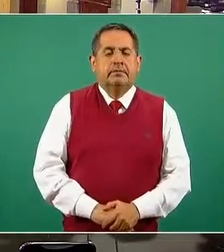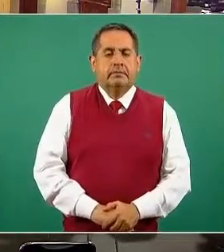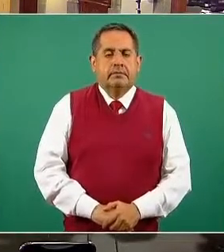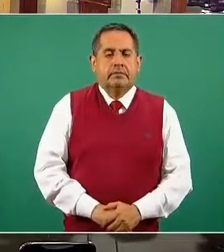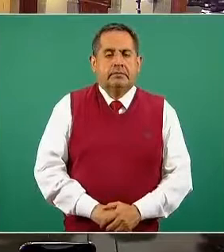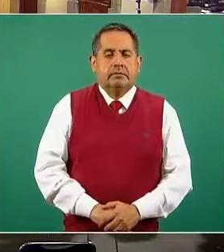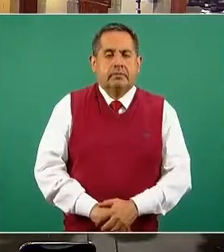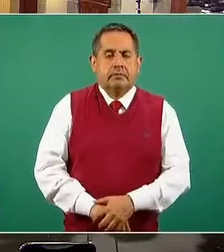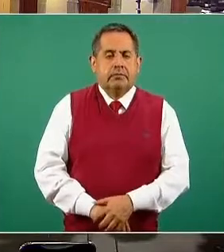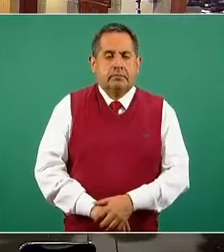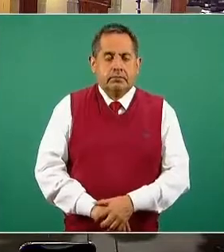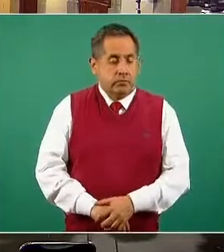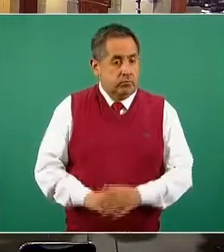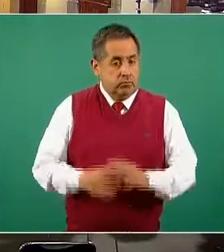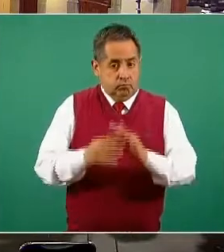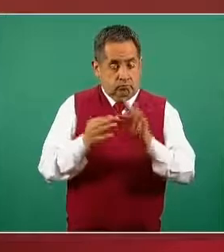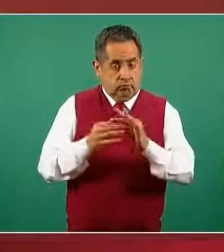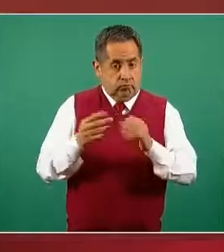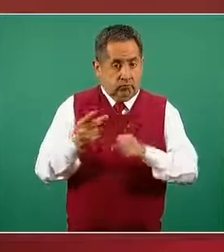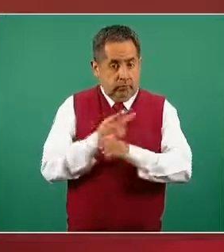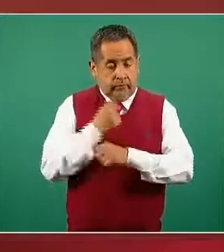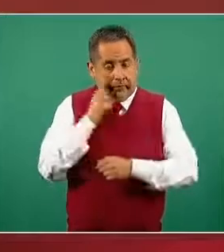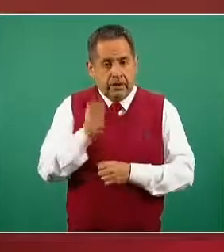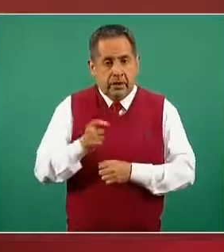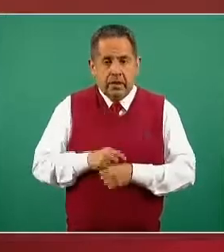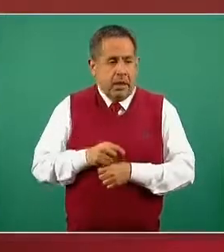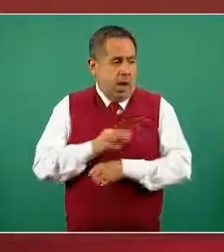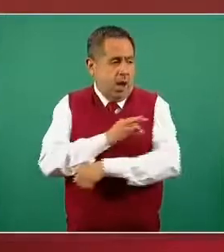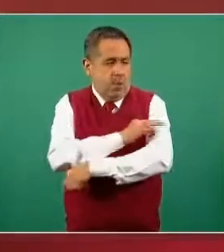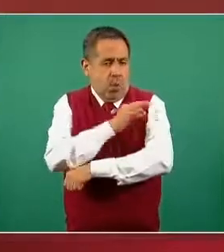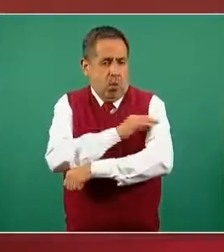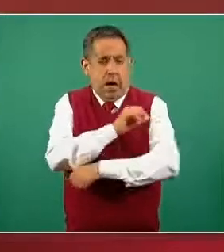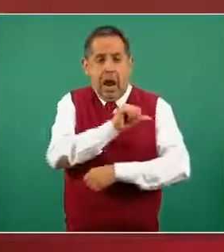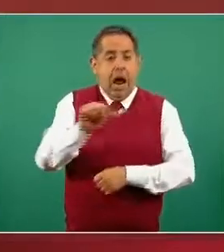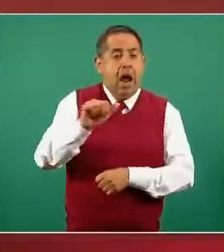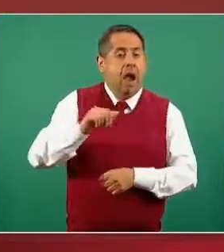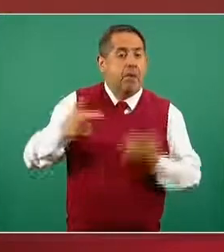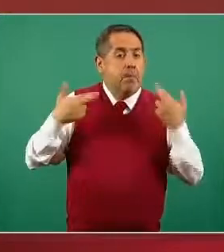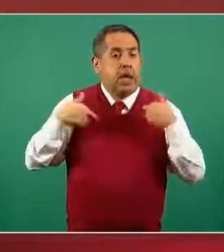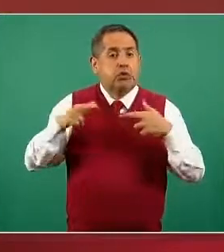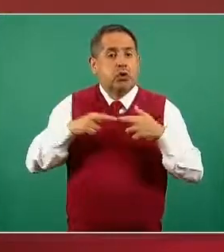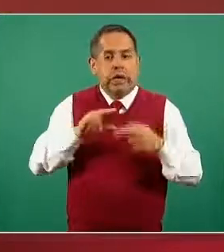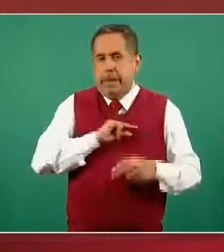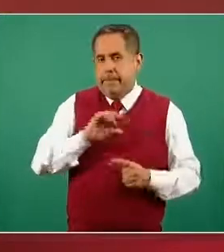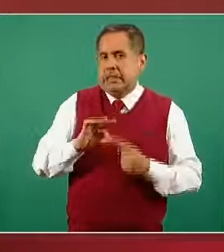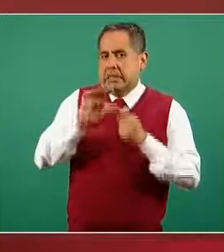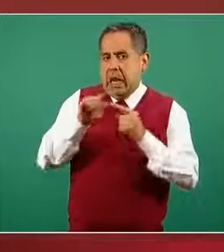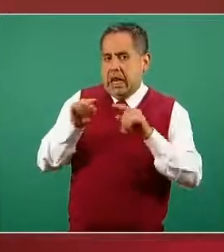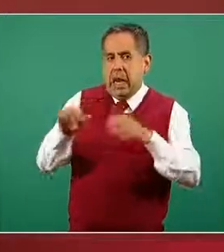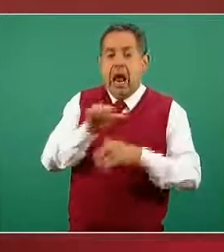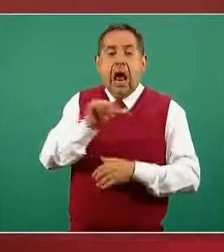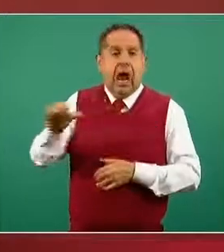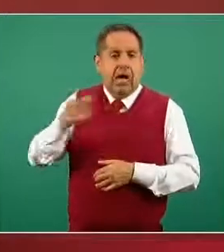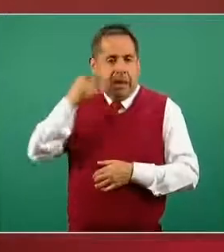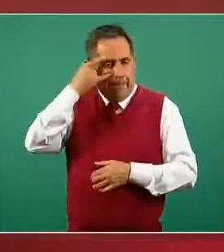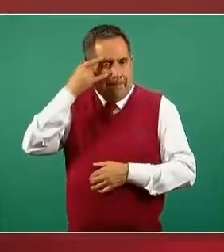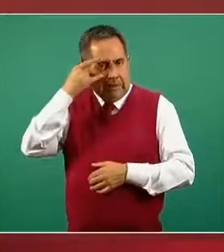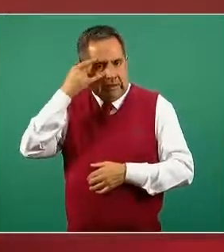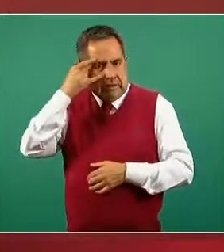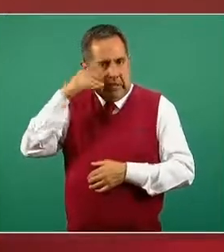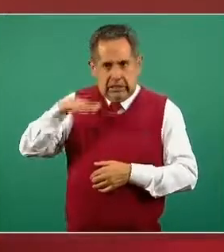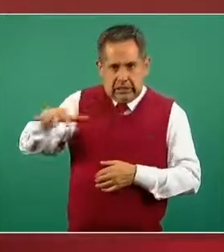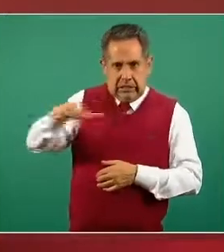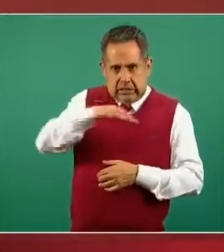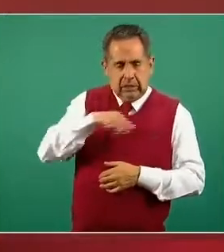En el operativo especial o el componente especial de vacunación al personal educativo que está exclusivamente limitado al estado de Campeche,